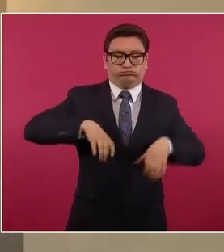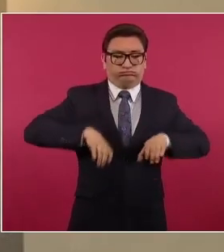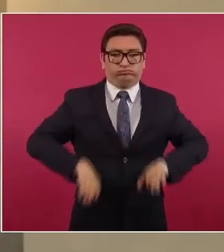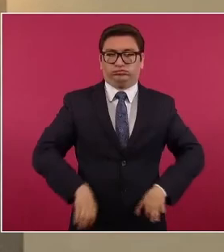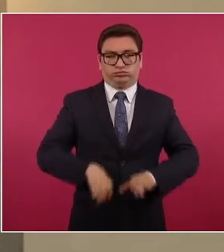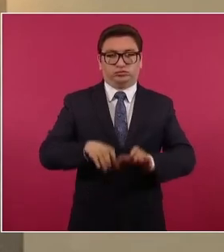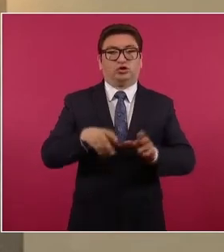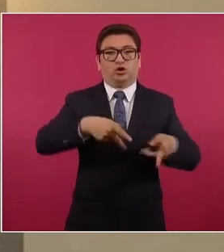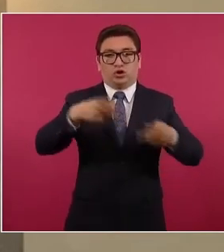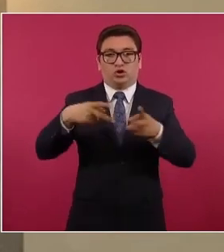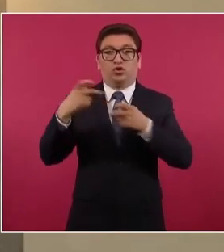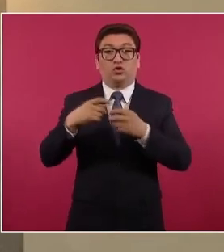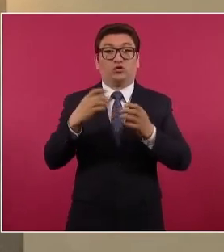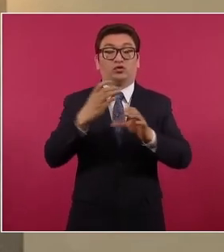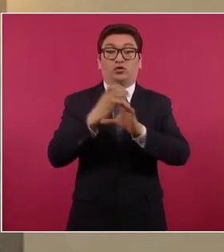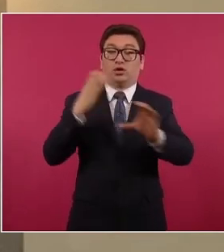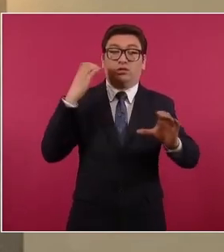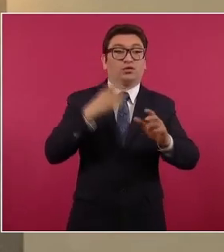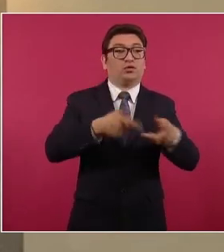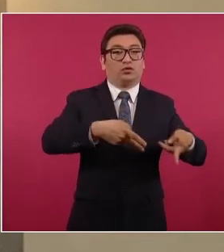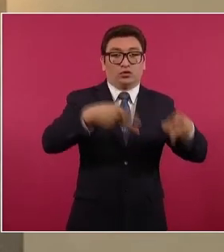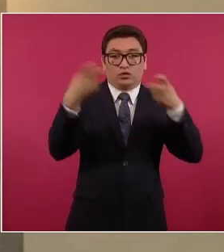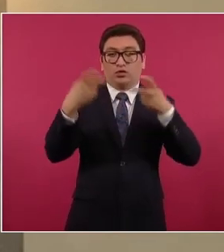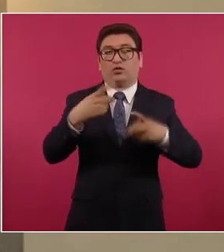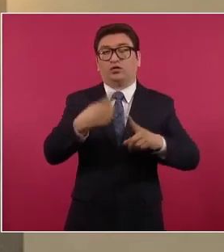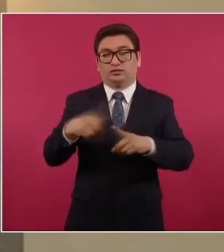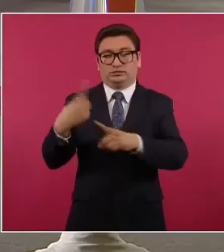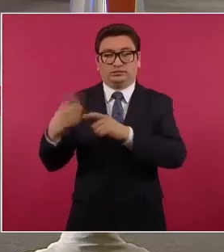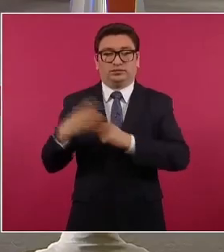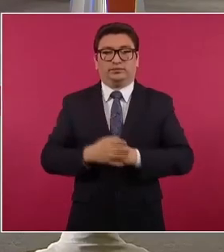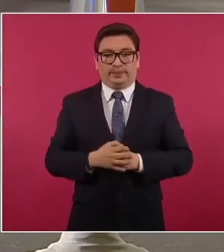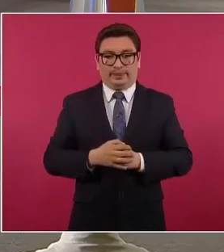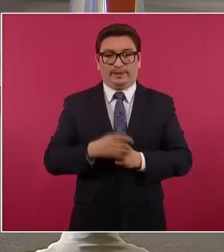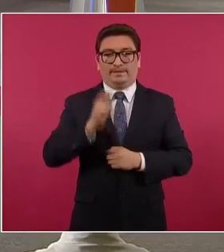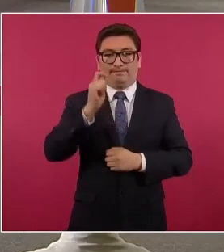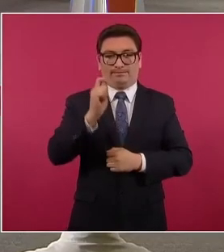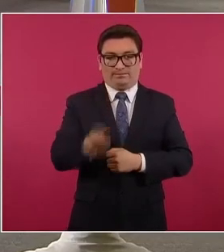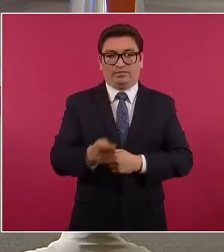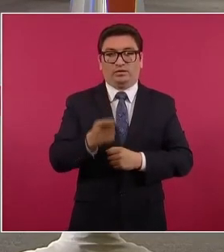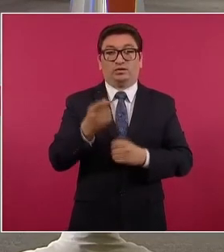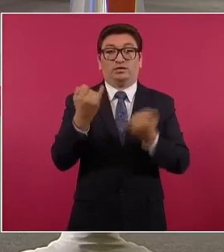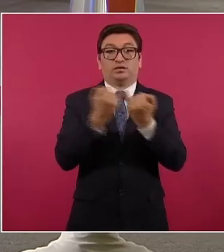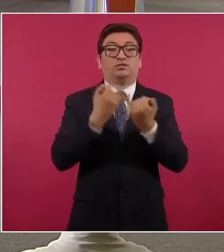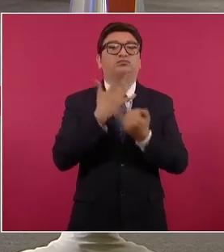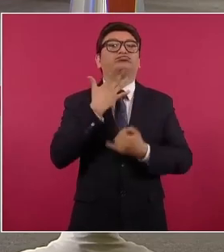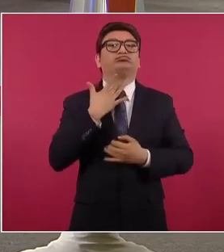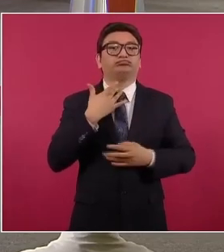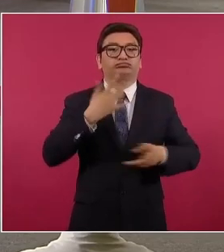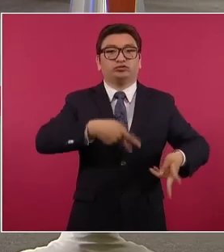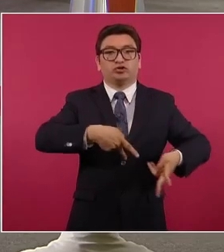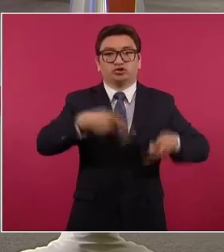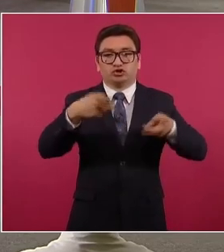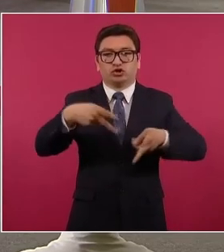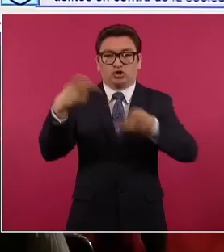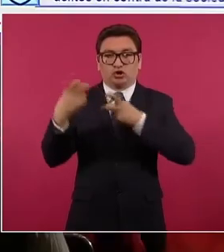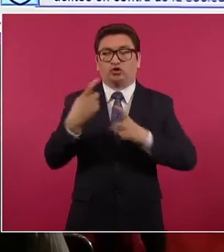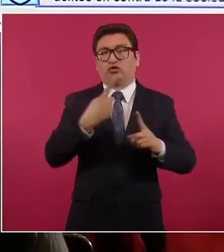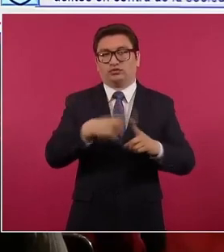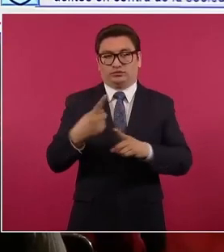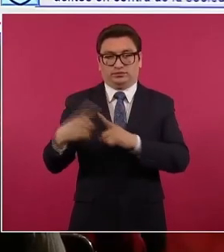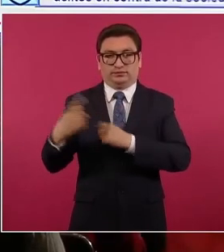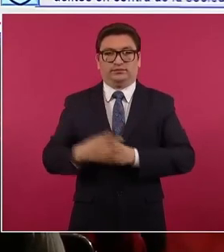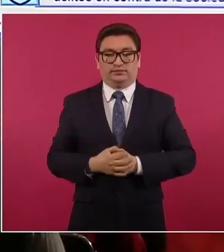autotransporte de carga, todos los delitos que tienen que ver con el llamado huachicol, el robo de hidrocarburos,